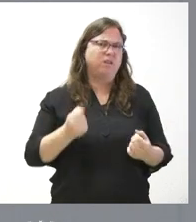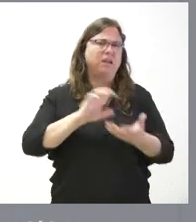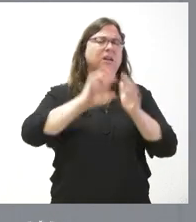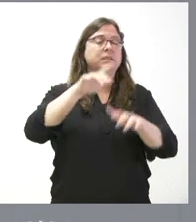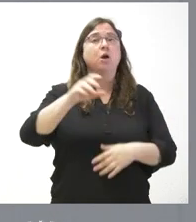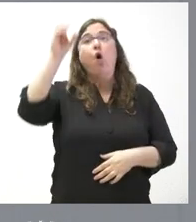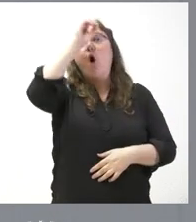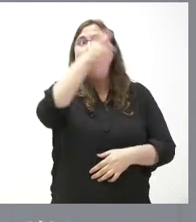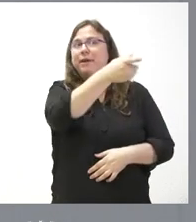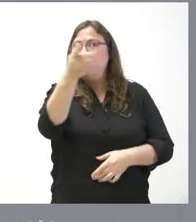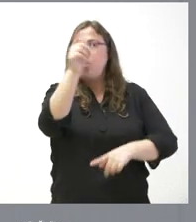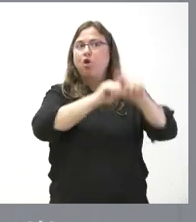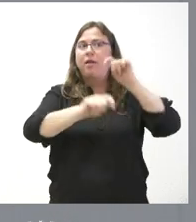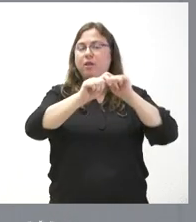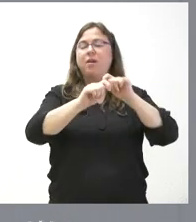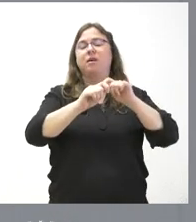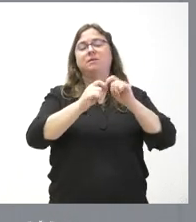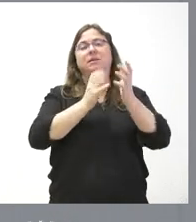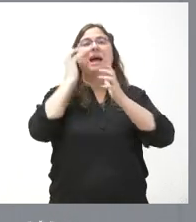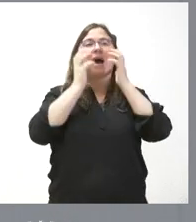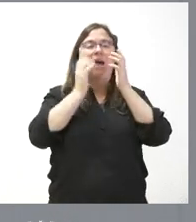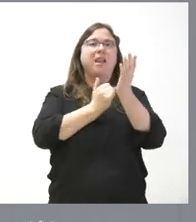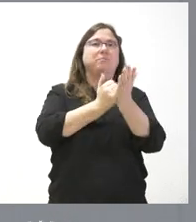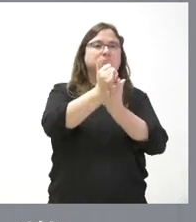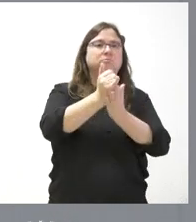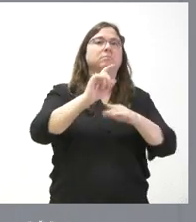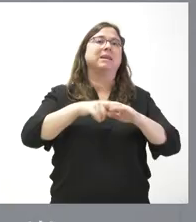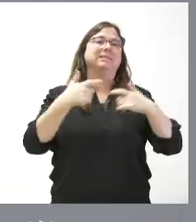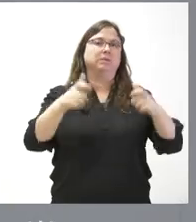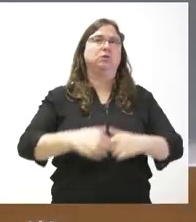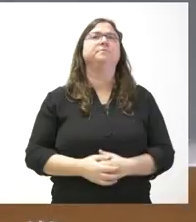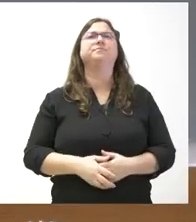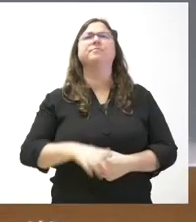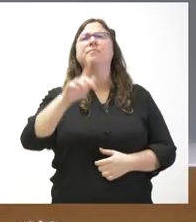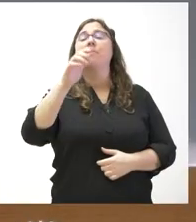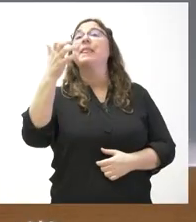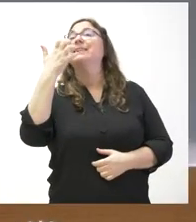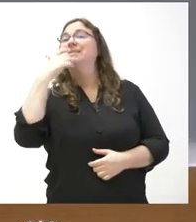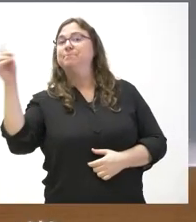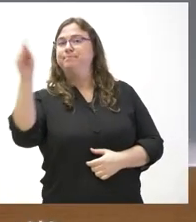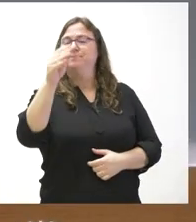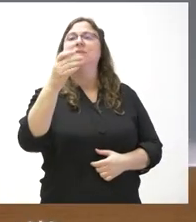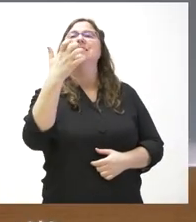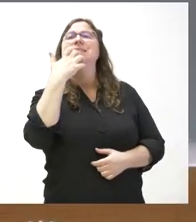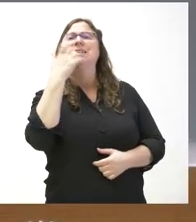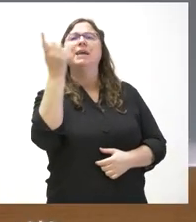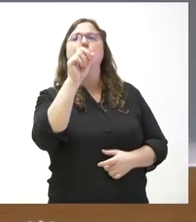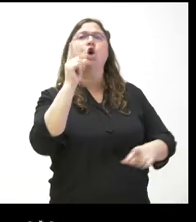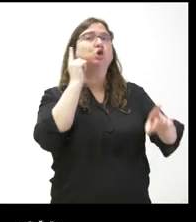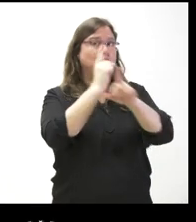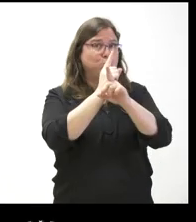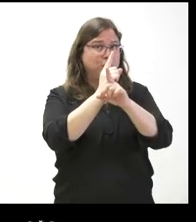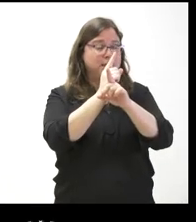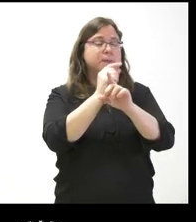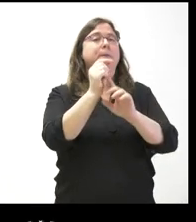valorado las organizaciones agrarias y los ganaderos para el sector. Sí, y al no ponerse a esta medida cautelar,